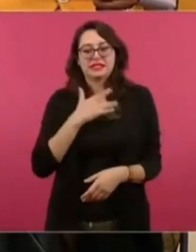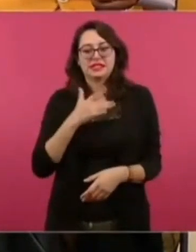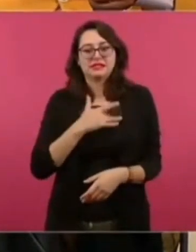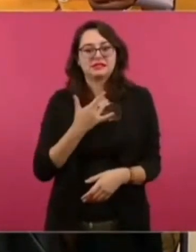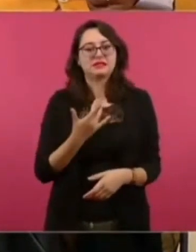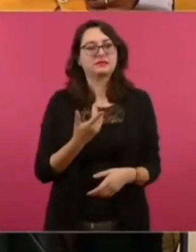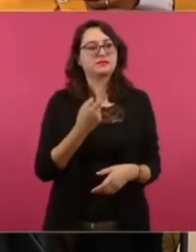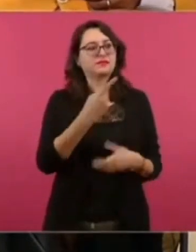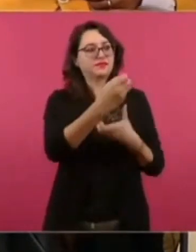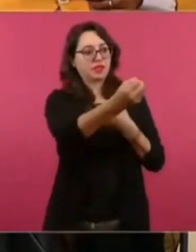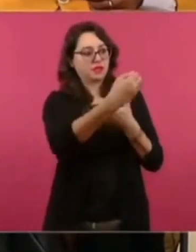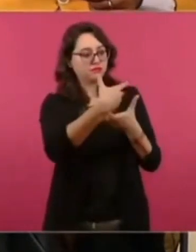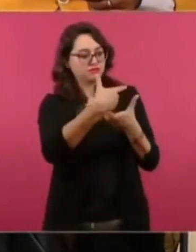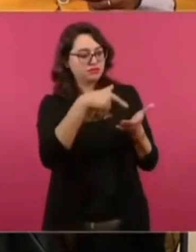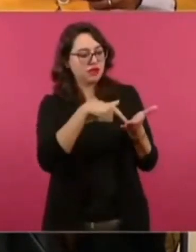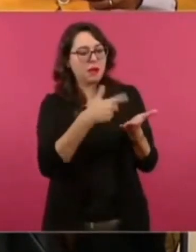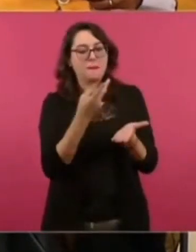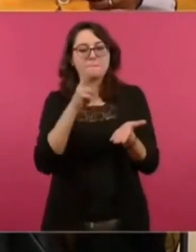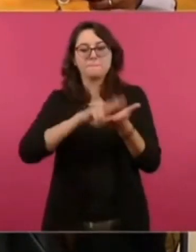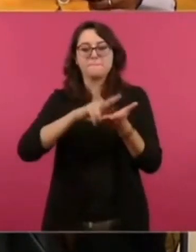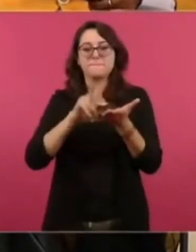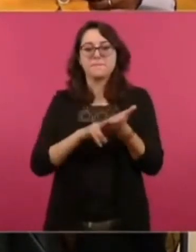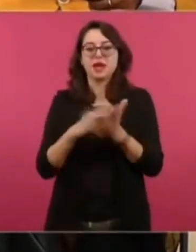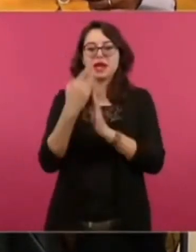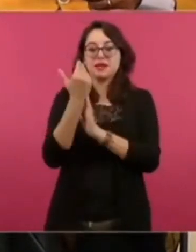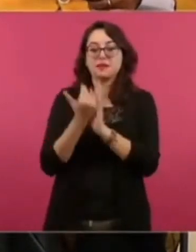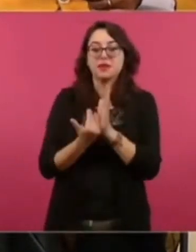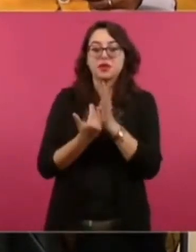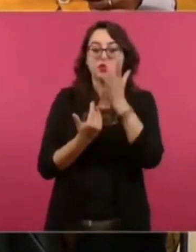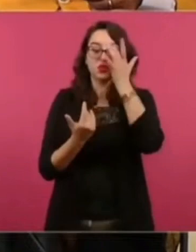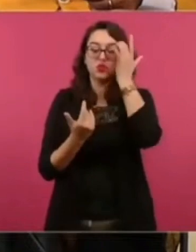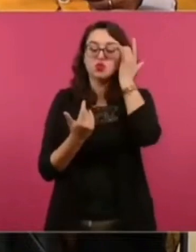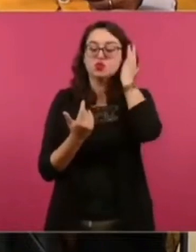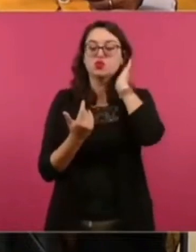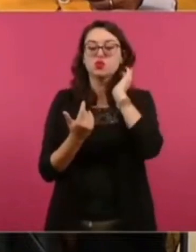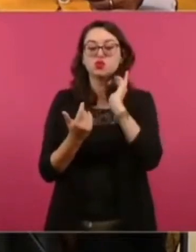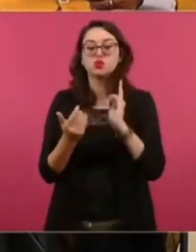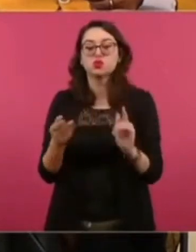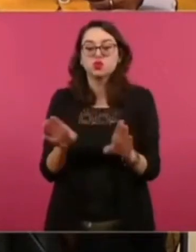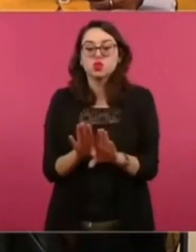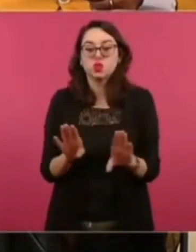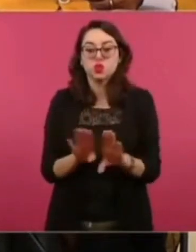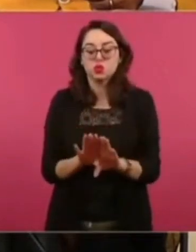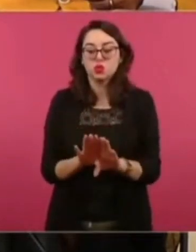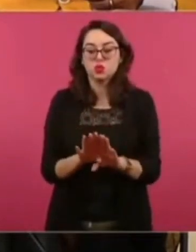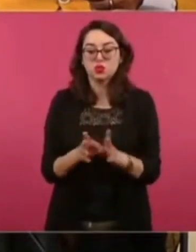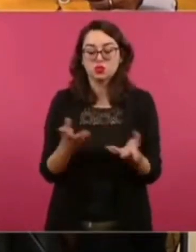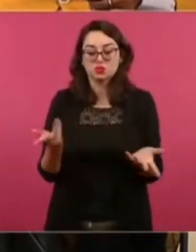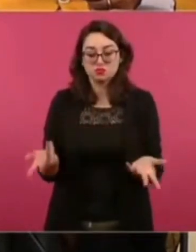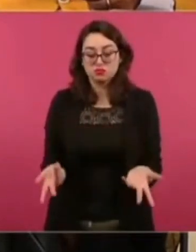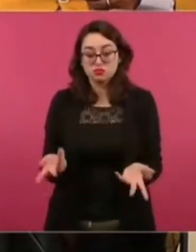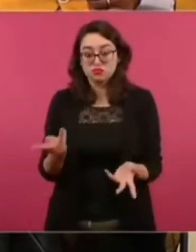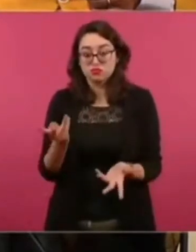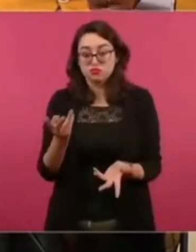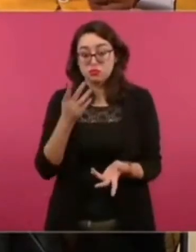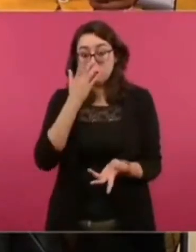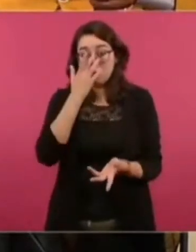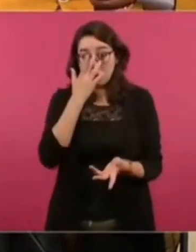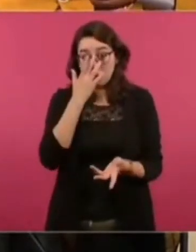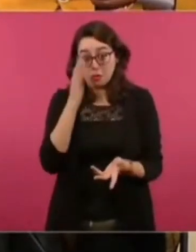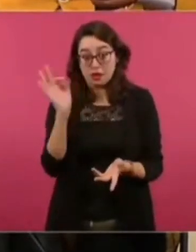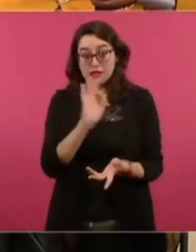remesas que se envía a México? ¿Que esto es coyuntural? ¿Qué decirles o qué pensar de esta situación? ¿O si podría a lo mejor